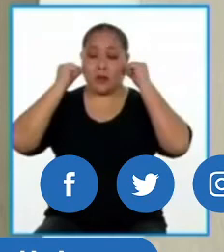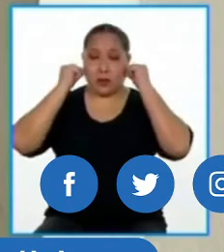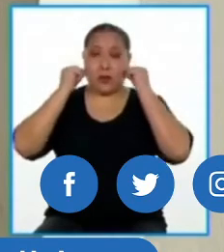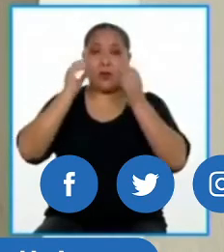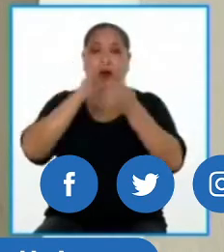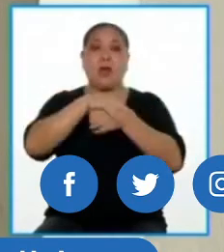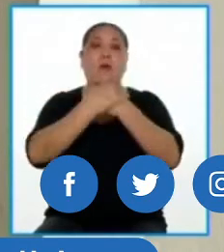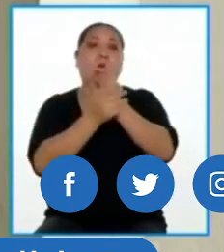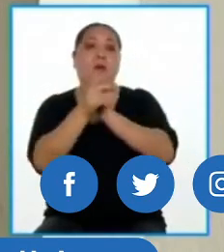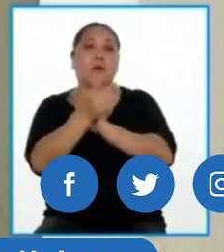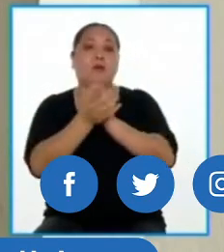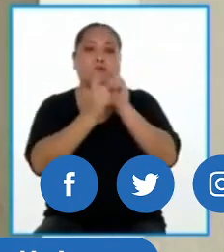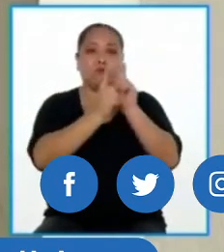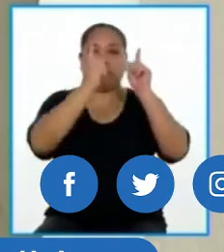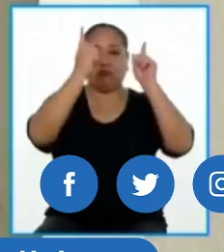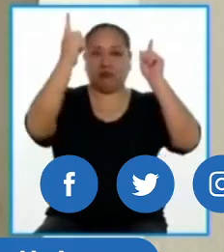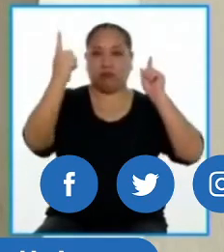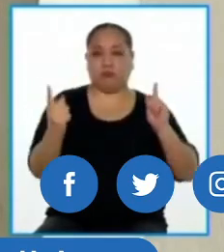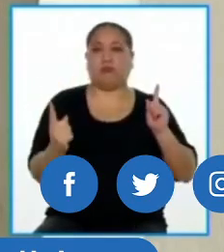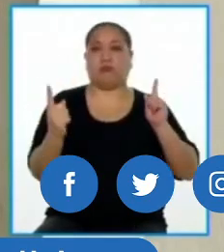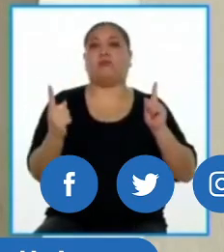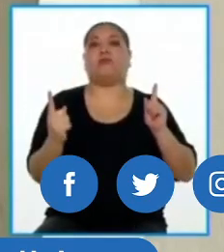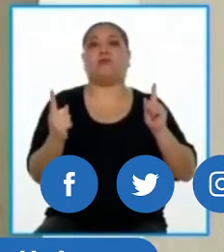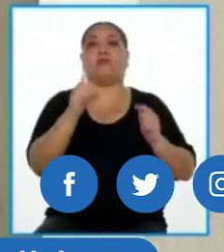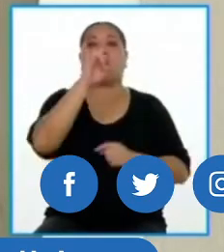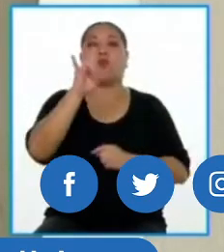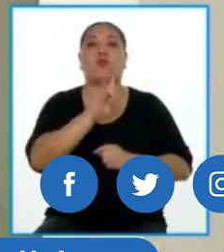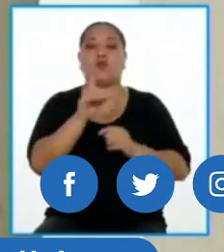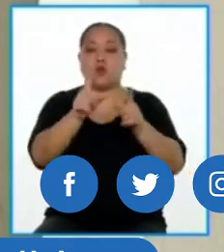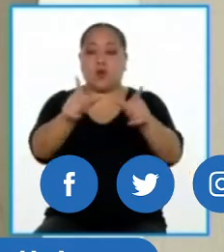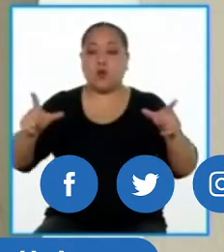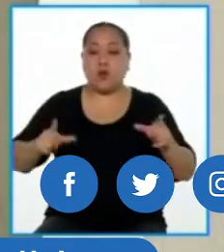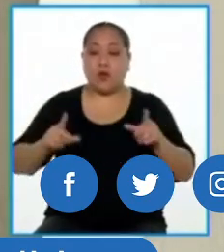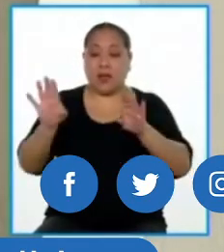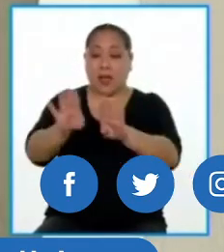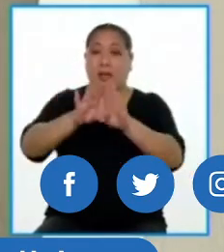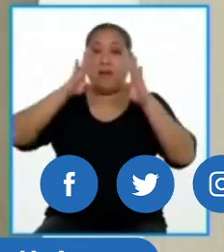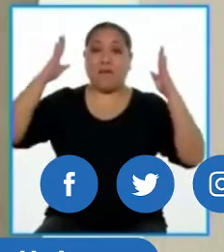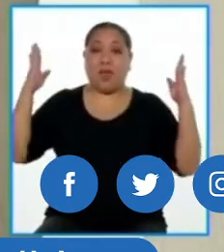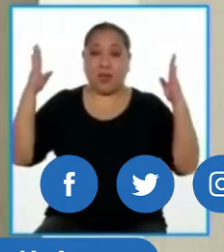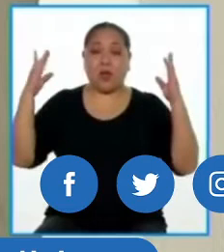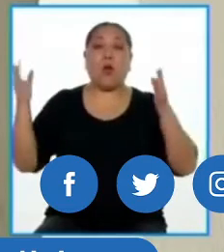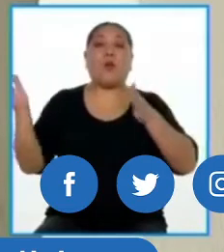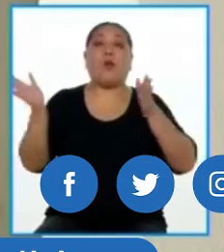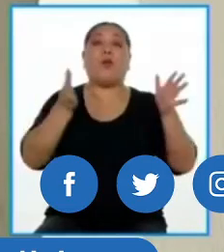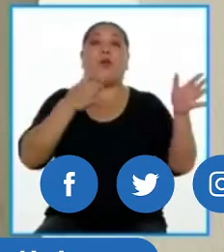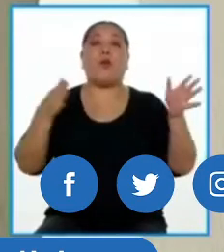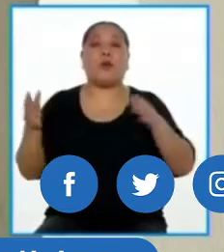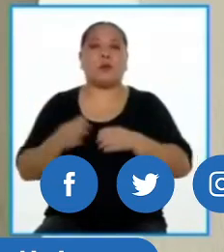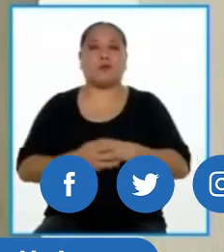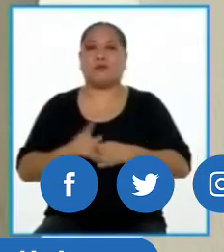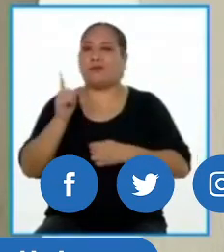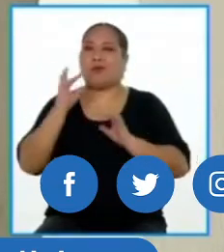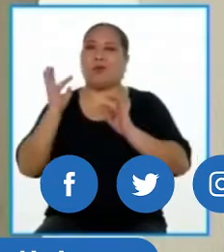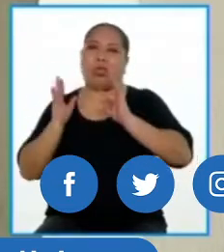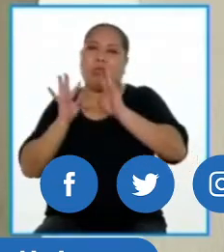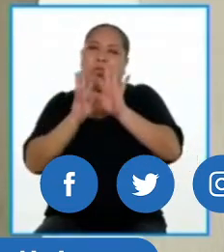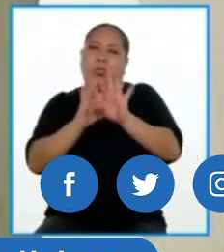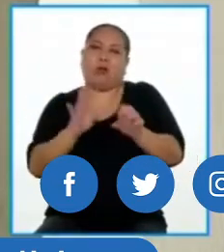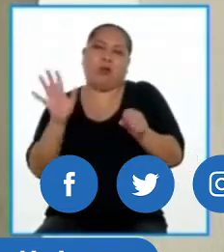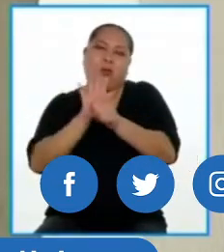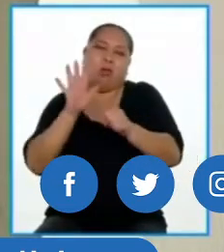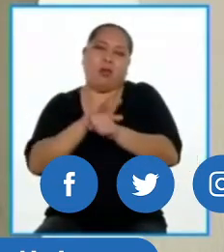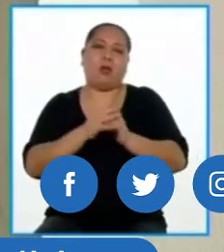manos, distanciamiento físico, uso de espacios abiertos y ventilados, evitar aglomeraciones,